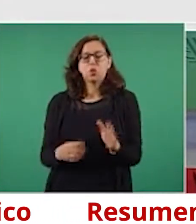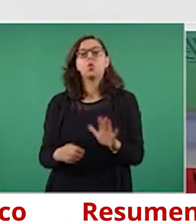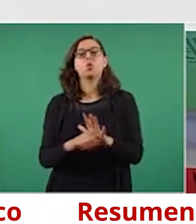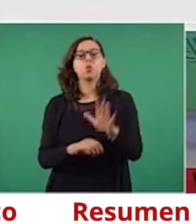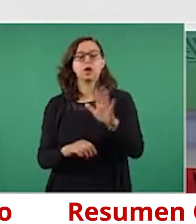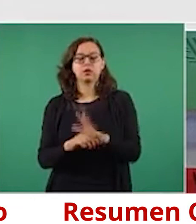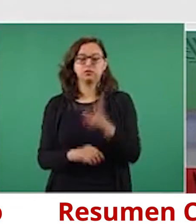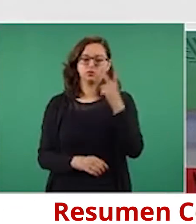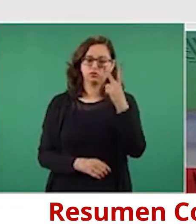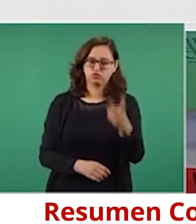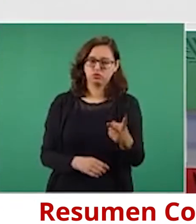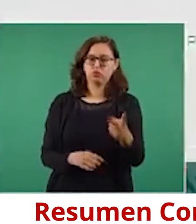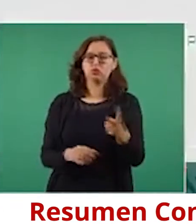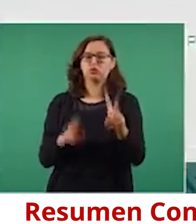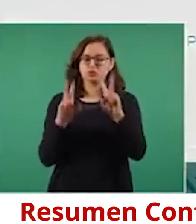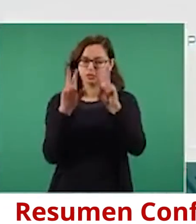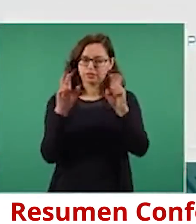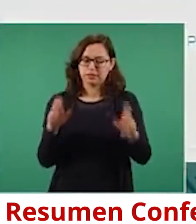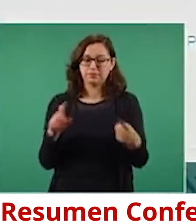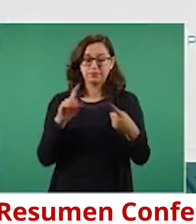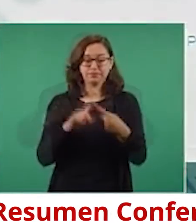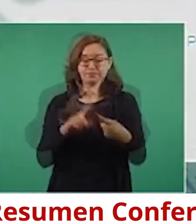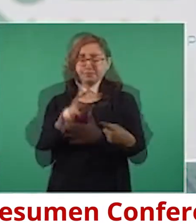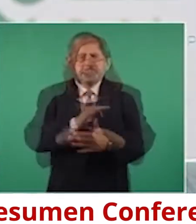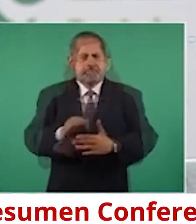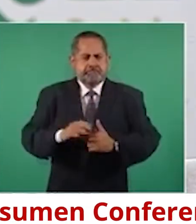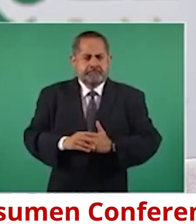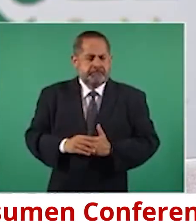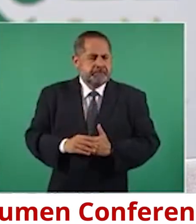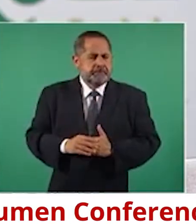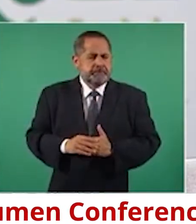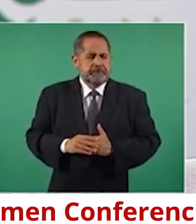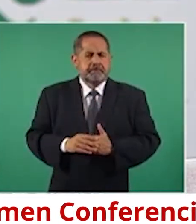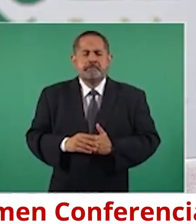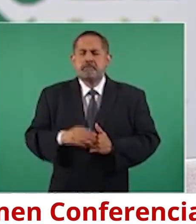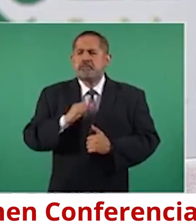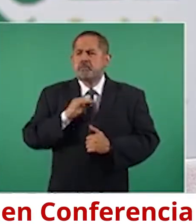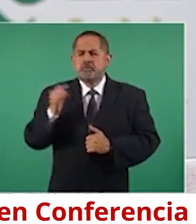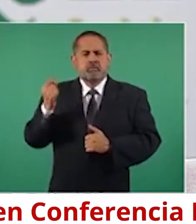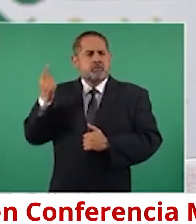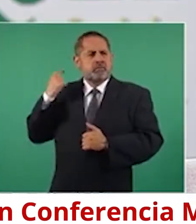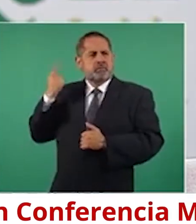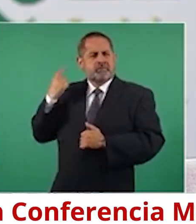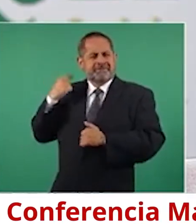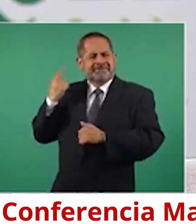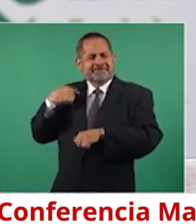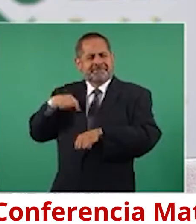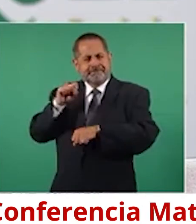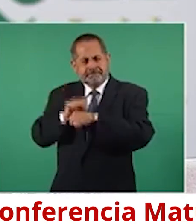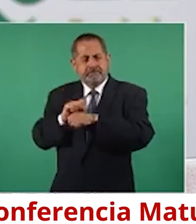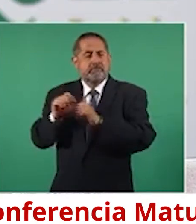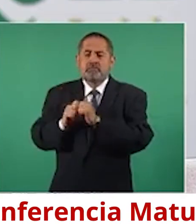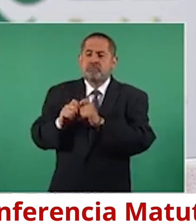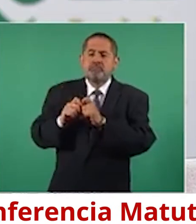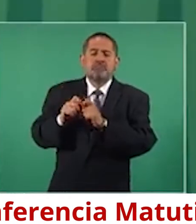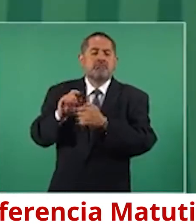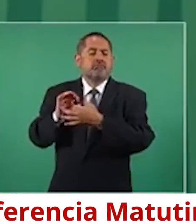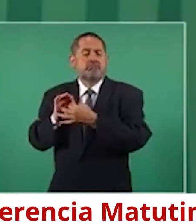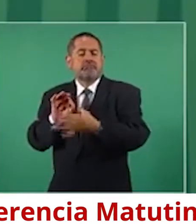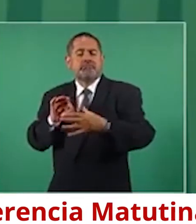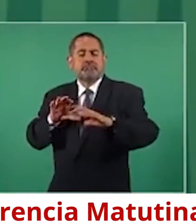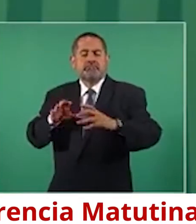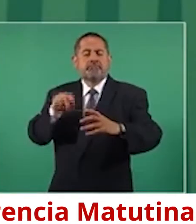México y la convocatoria que hizo el presidente López Obrador. A largo de las últimas semanas, a través del órgano desconcentrado de